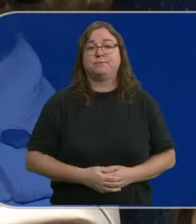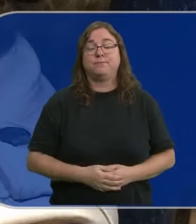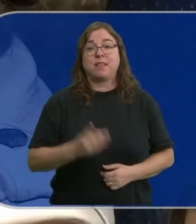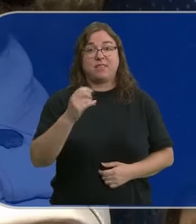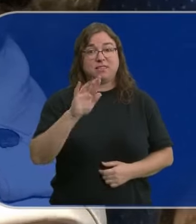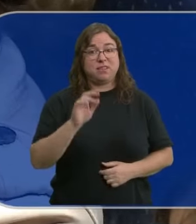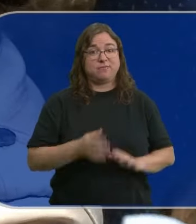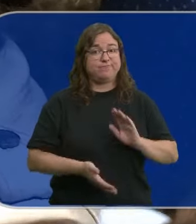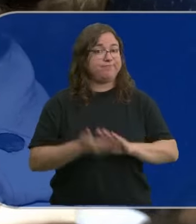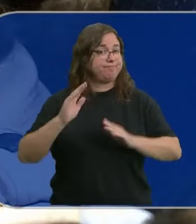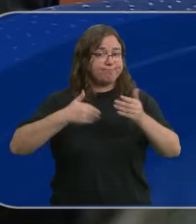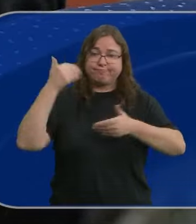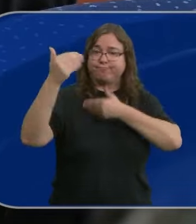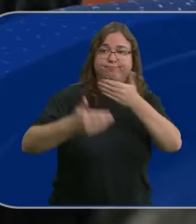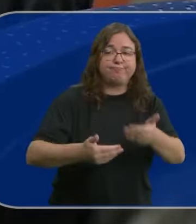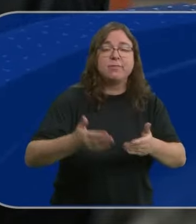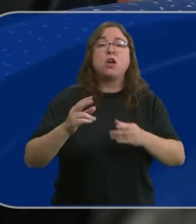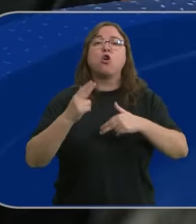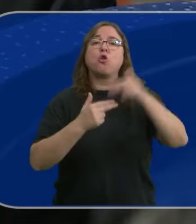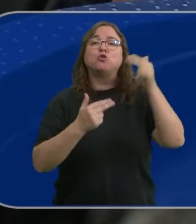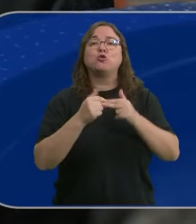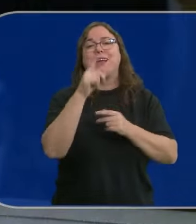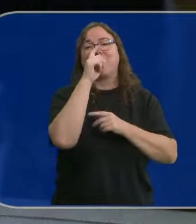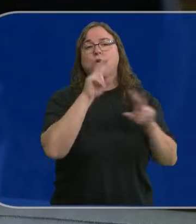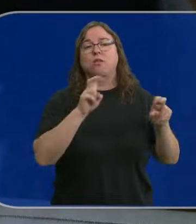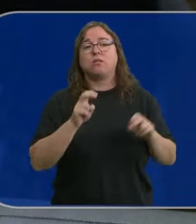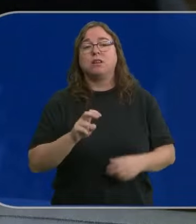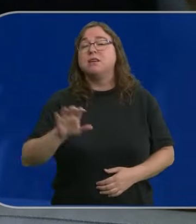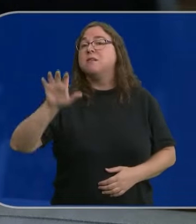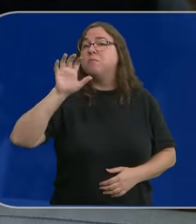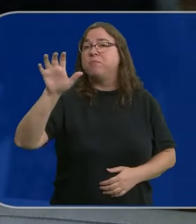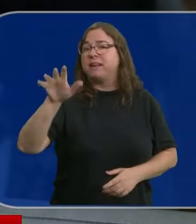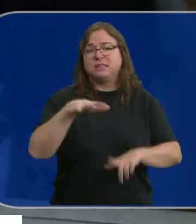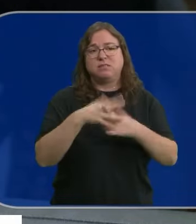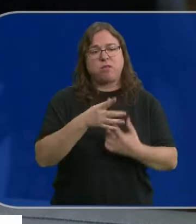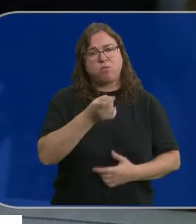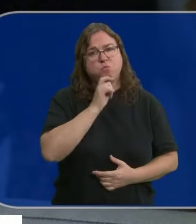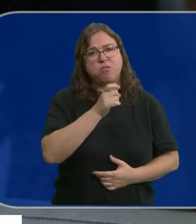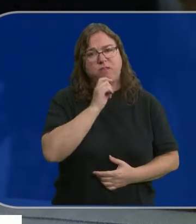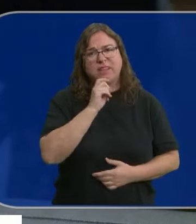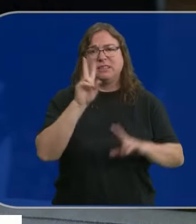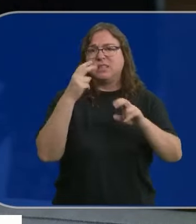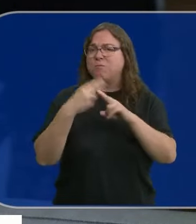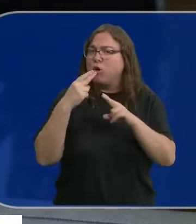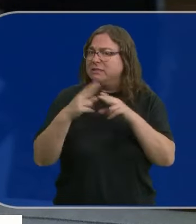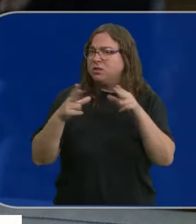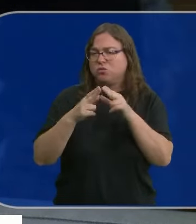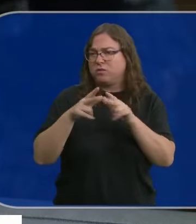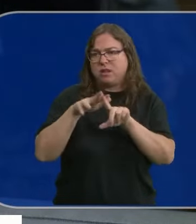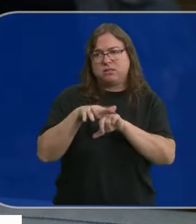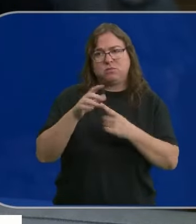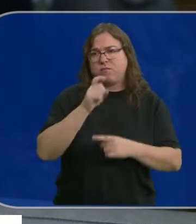Deciré lo dejó todo atrás y ahora está construyendo recuerdos nuevos. En mi país ahorita está en una situación muy difícil, político-social,